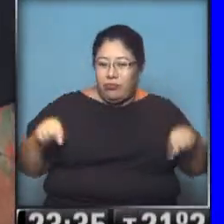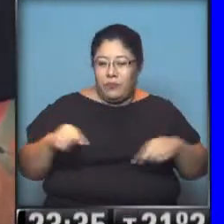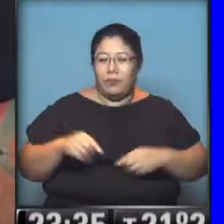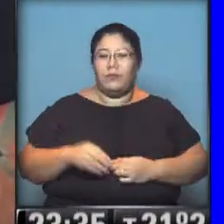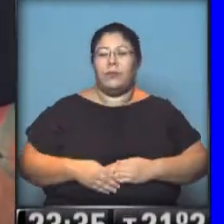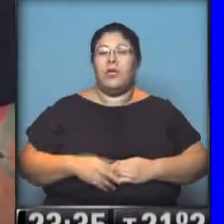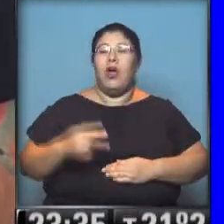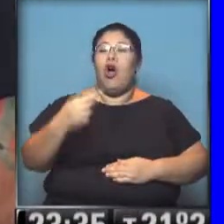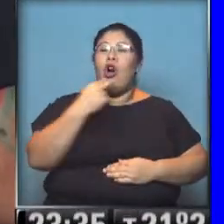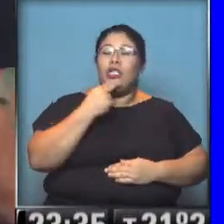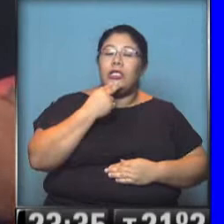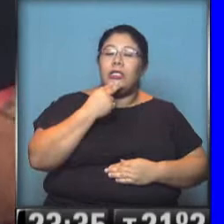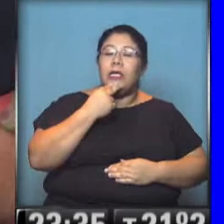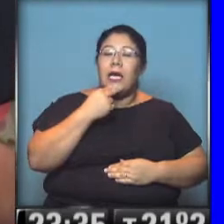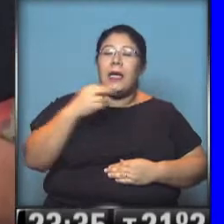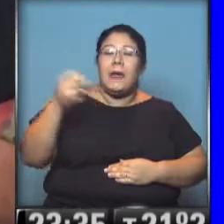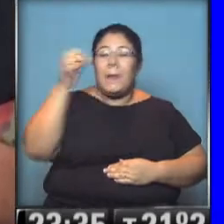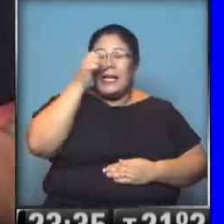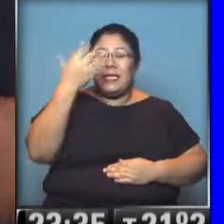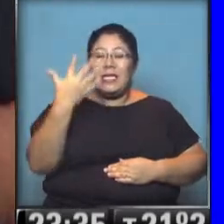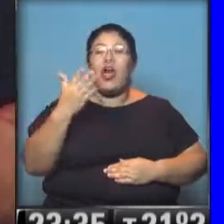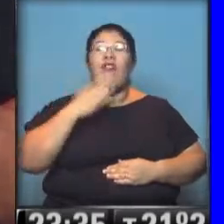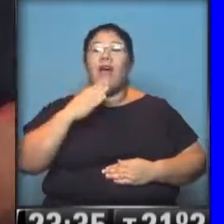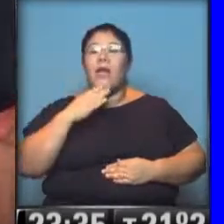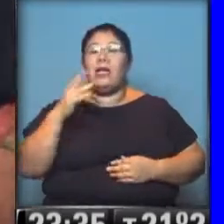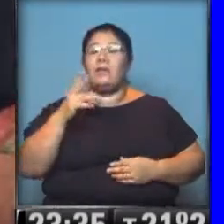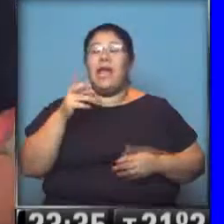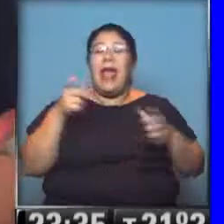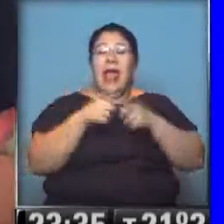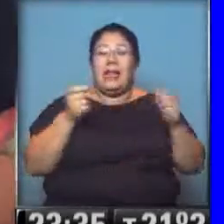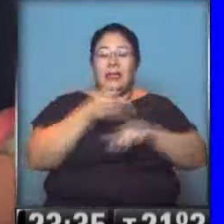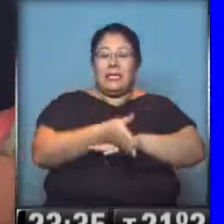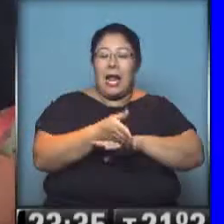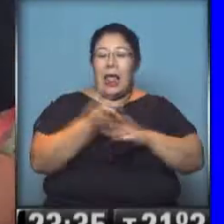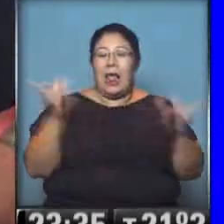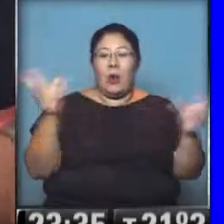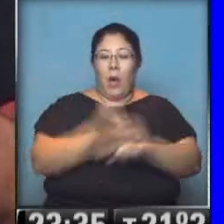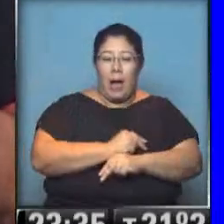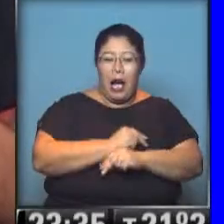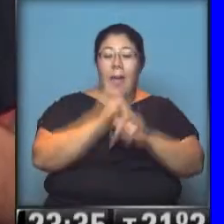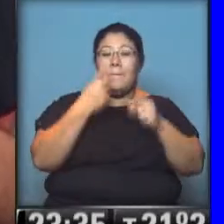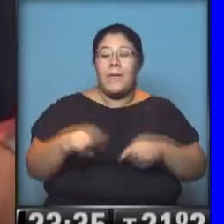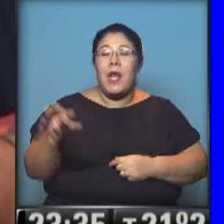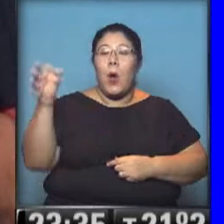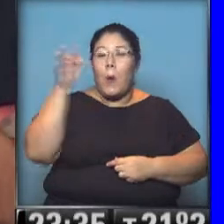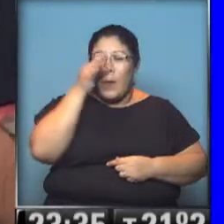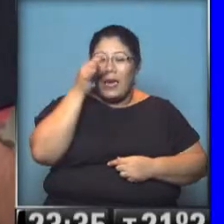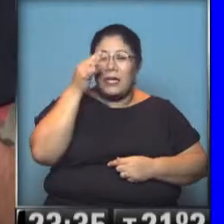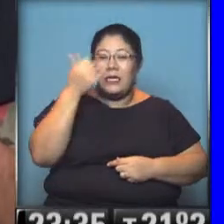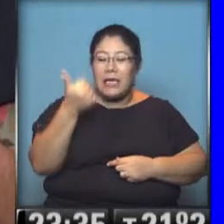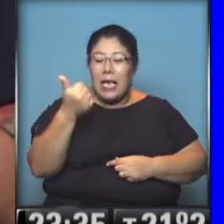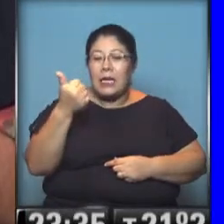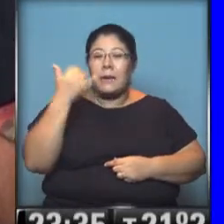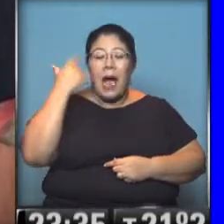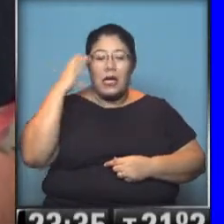11 y 25 de abril, agotado ya acá en Capital, pero 16 de mayo y 20 de junio se agregaron dos funciones nuevas en el